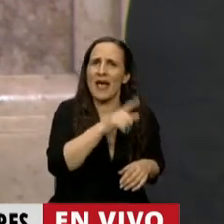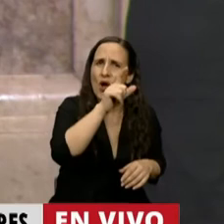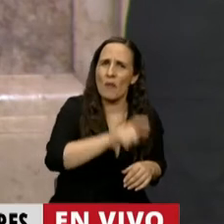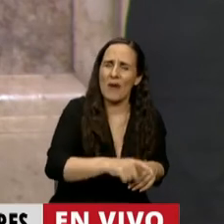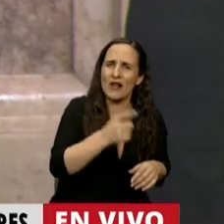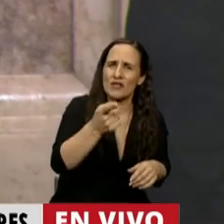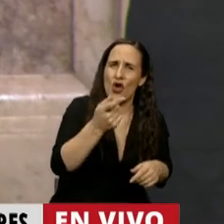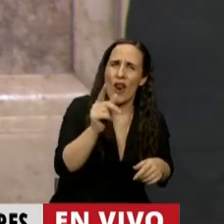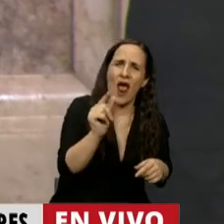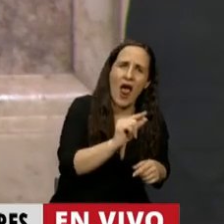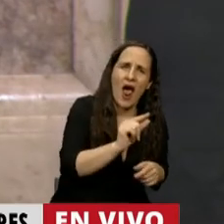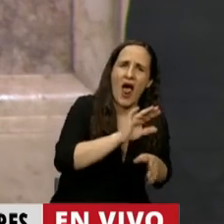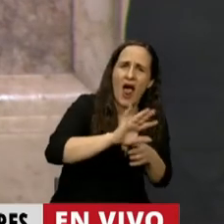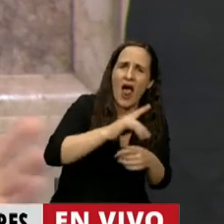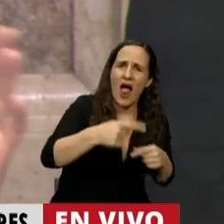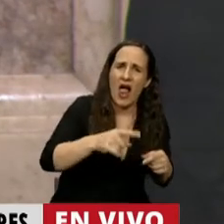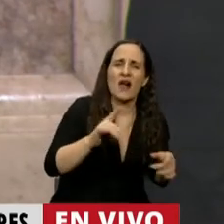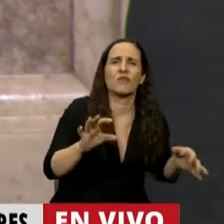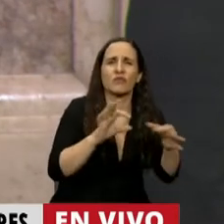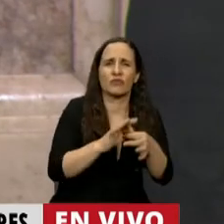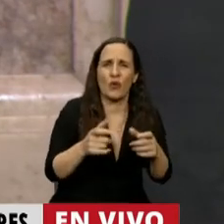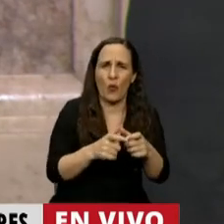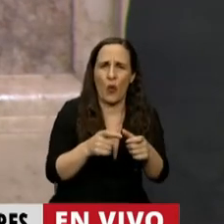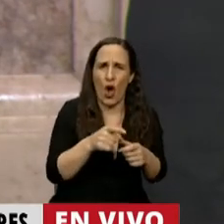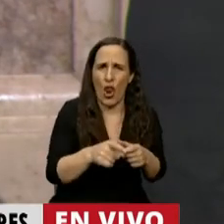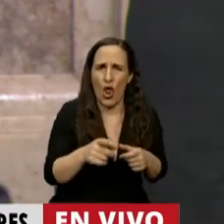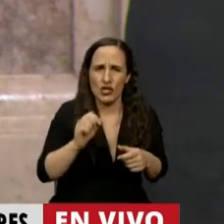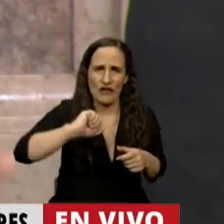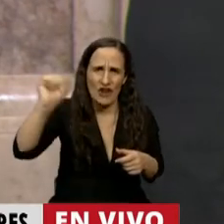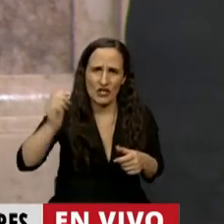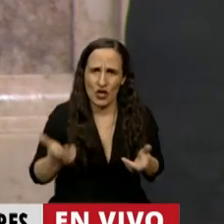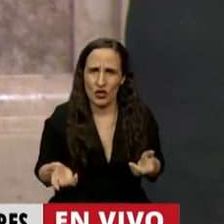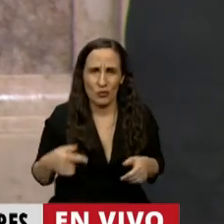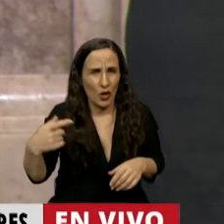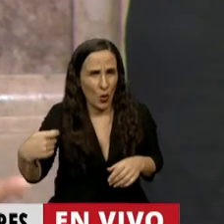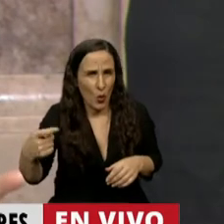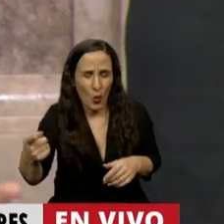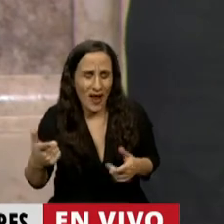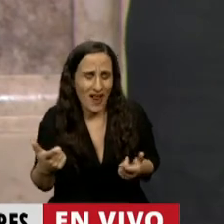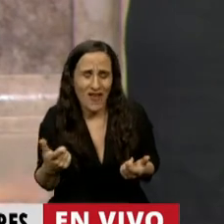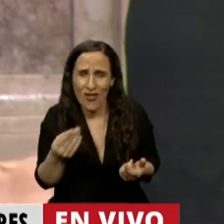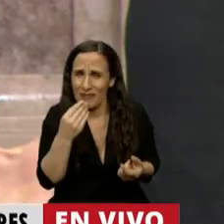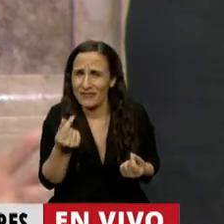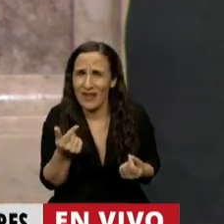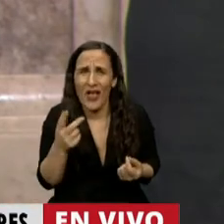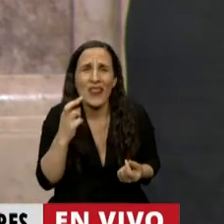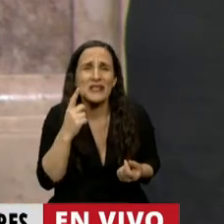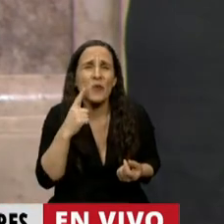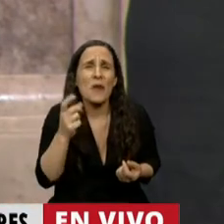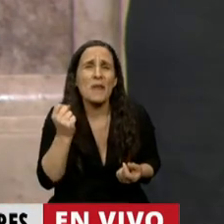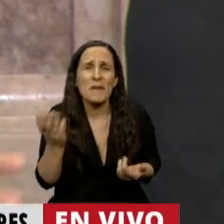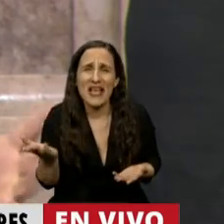los bonos atados a la inflación para que no pierdan. Mientras los jubilados no tienen para comer, 19 mil pesos.